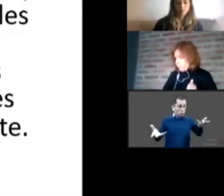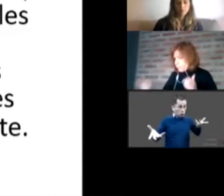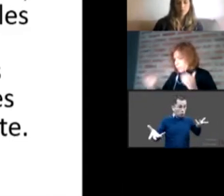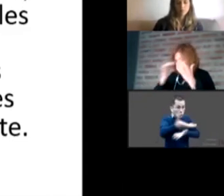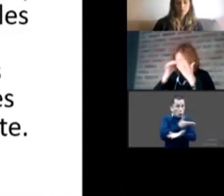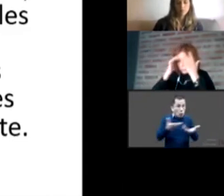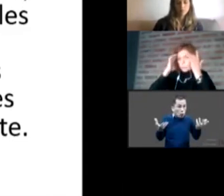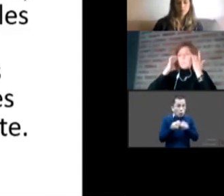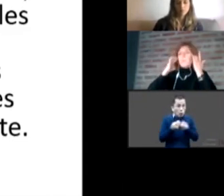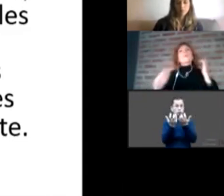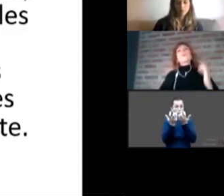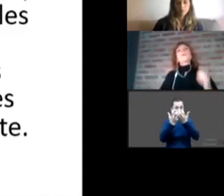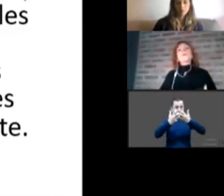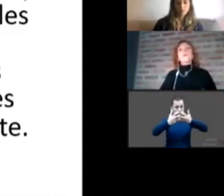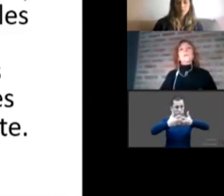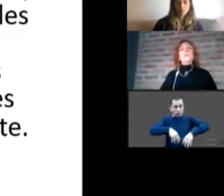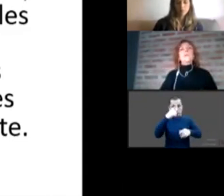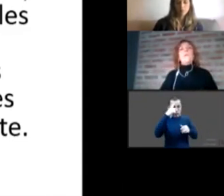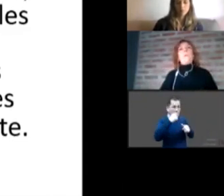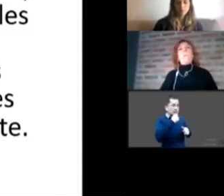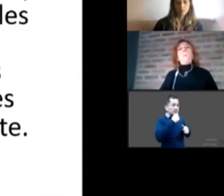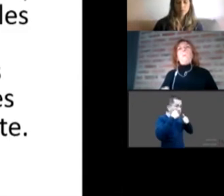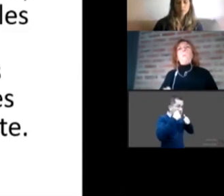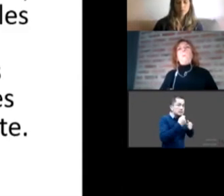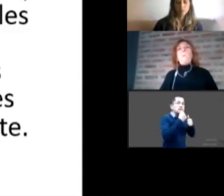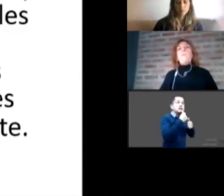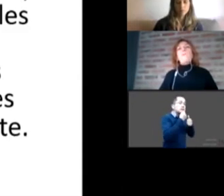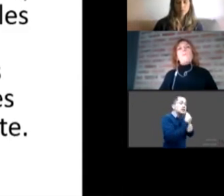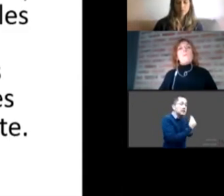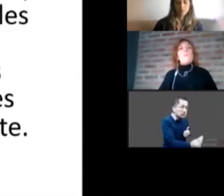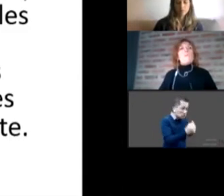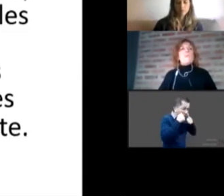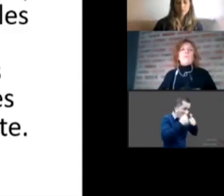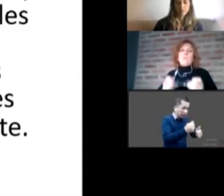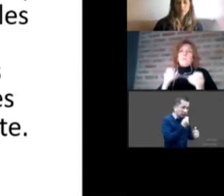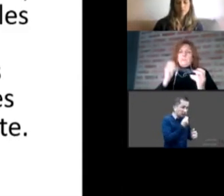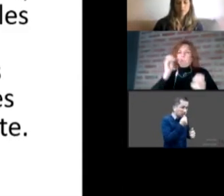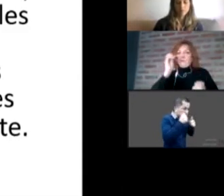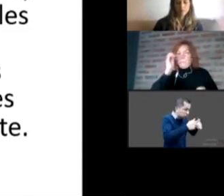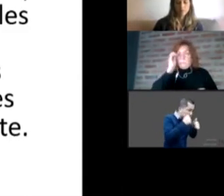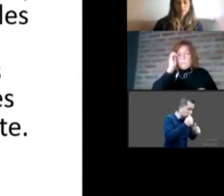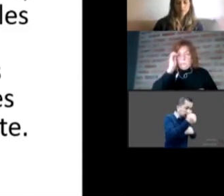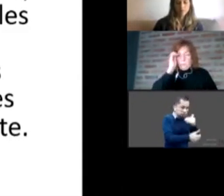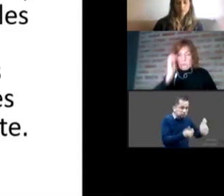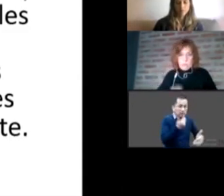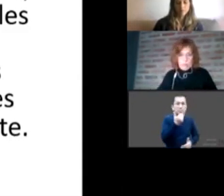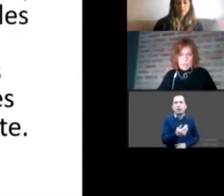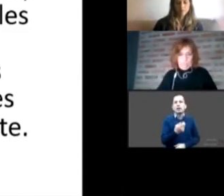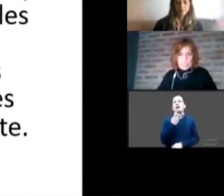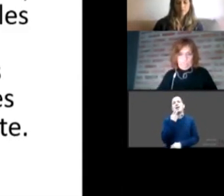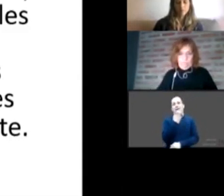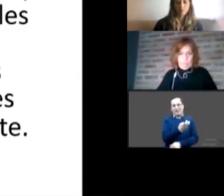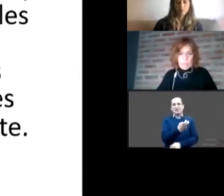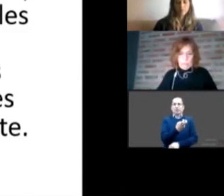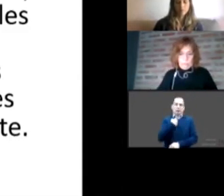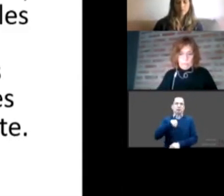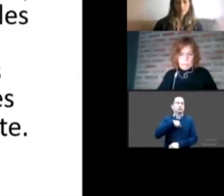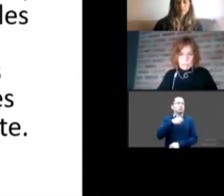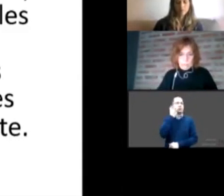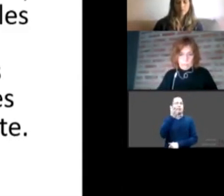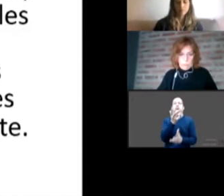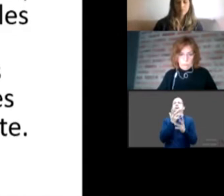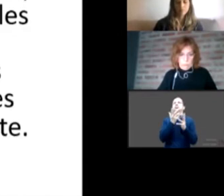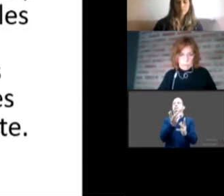está en proceso y siempre está en proceso, pero es uno de los grandes anhelos y desde luego como